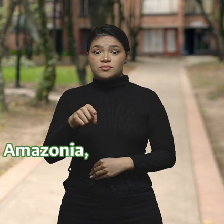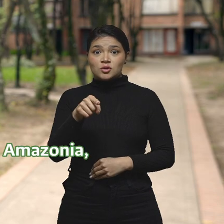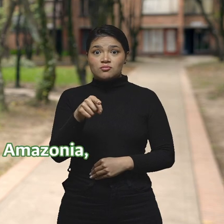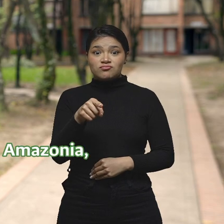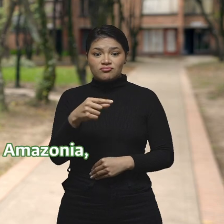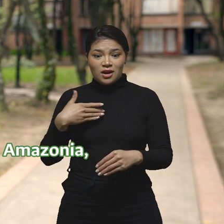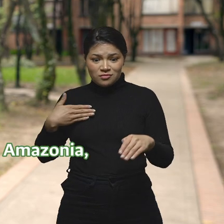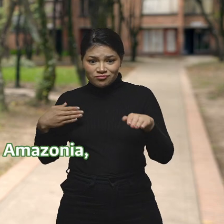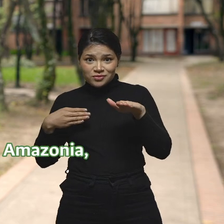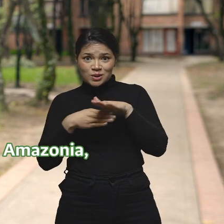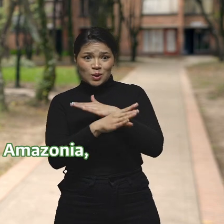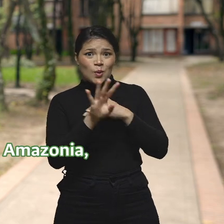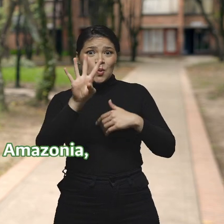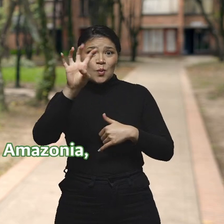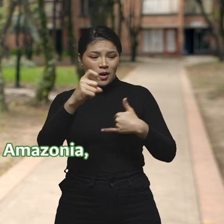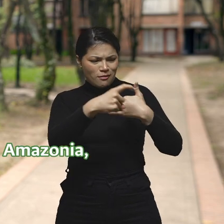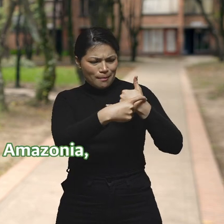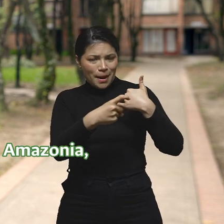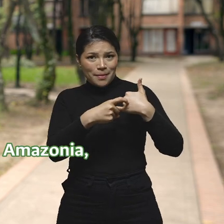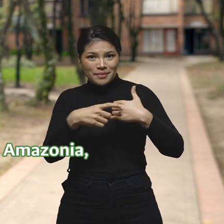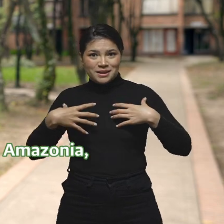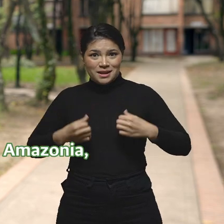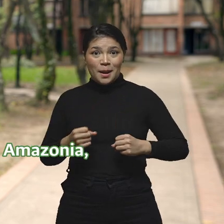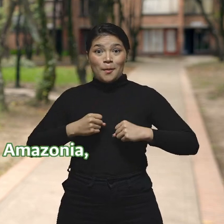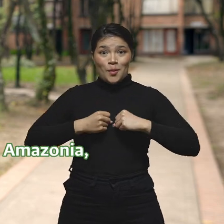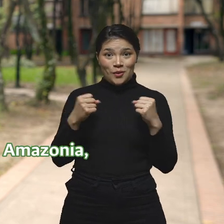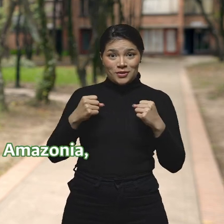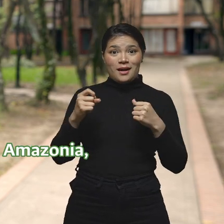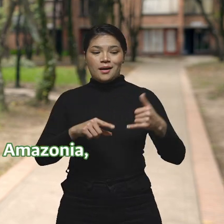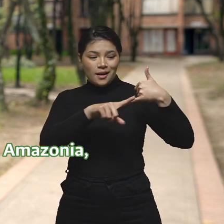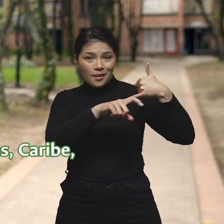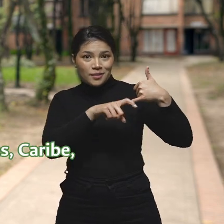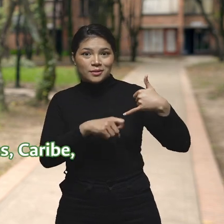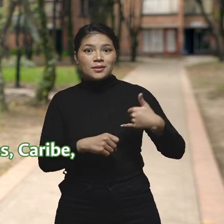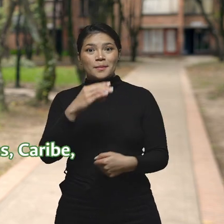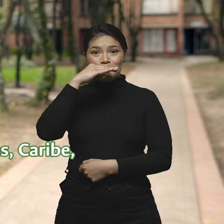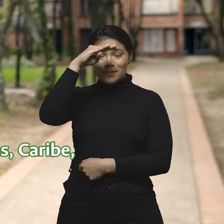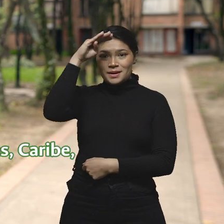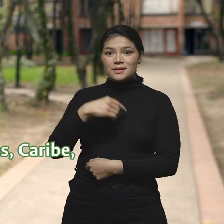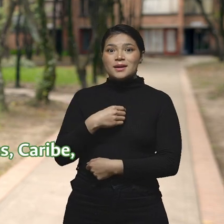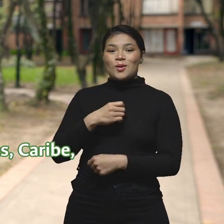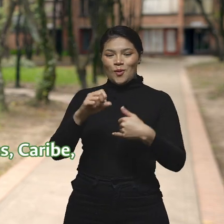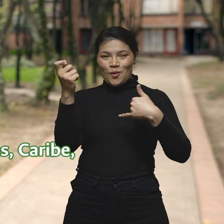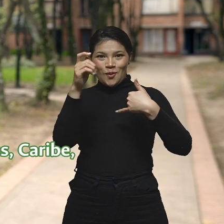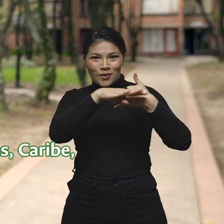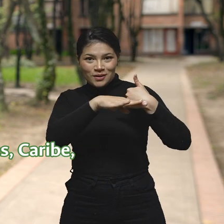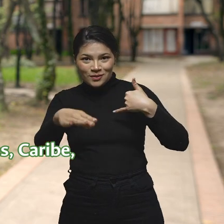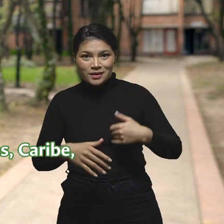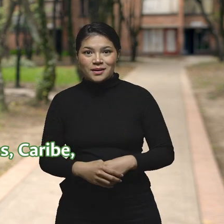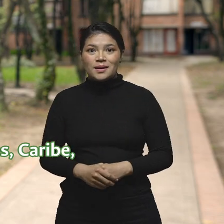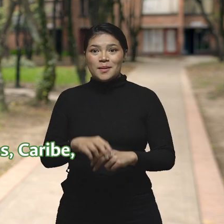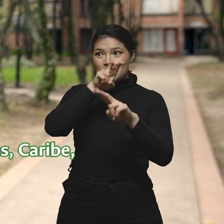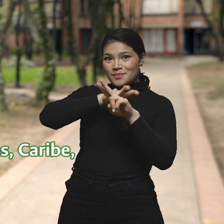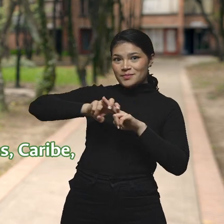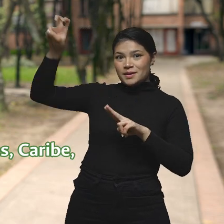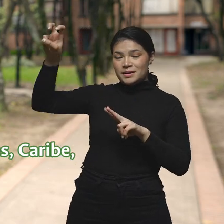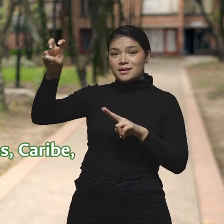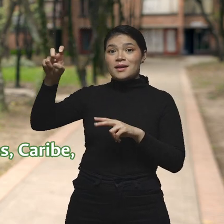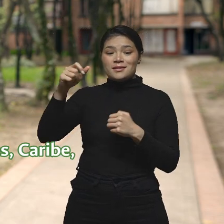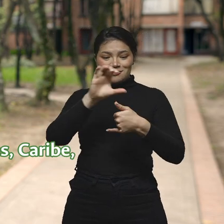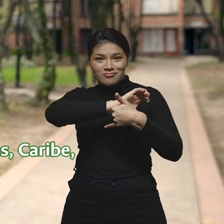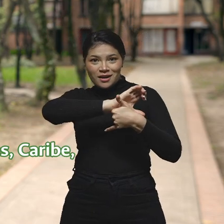Ingresan a nueve sedes, Bogotá, Amazonía, Medellín, Orinoquía, Manizales,